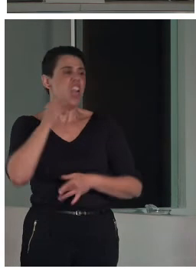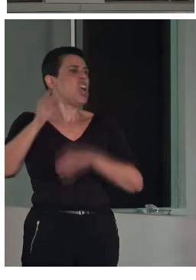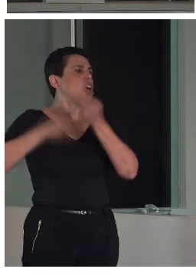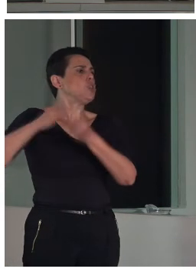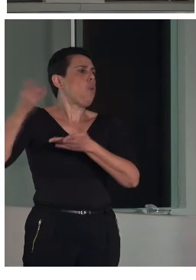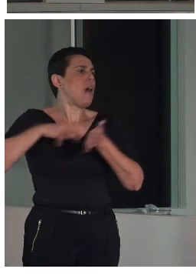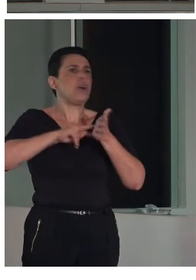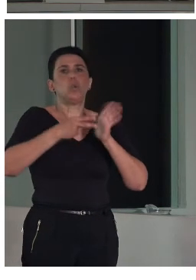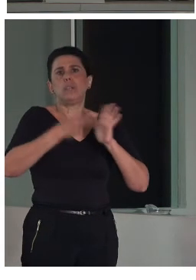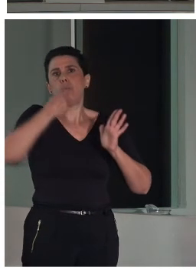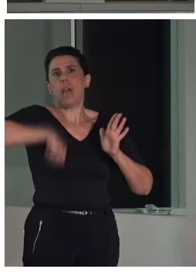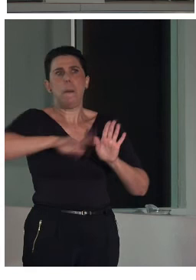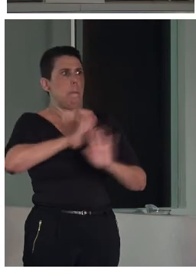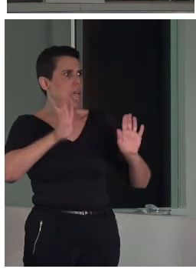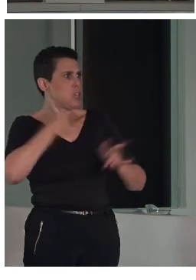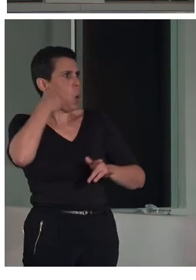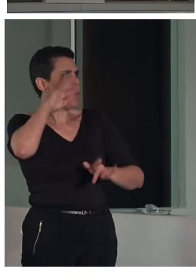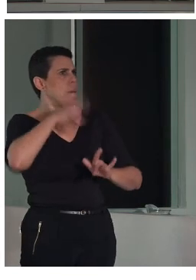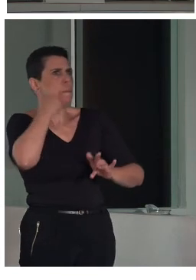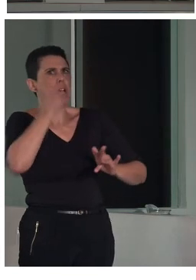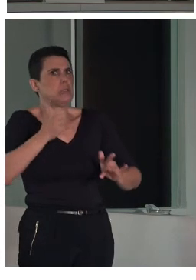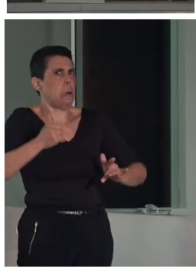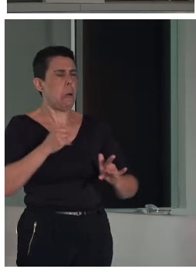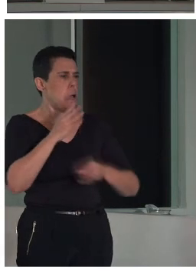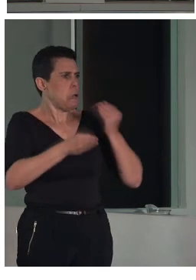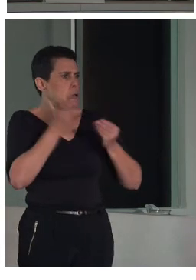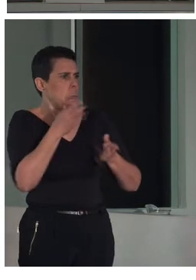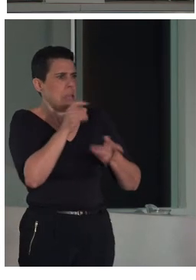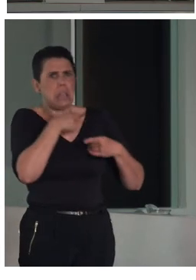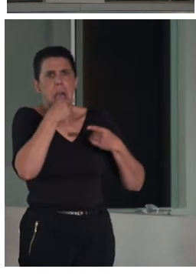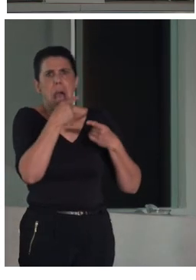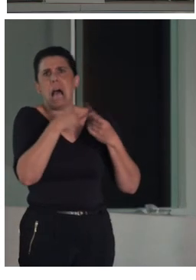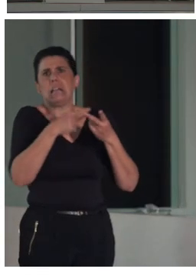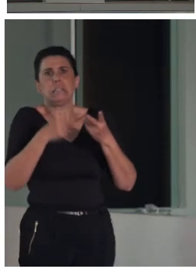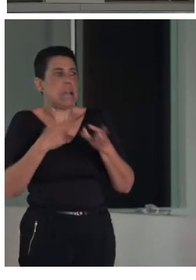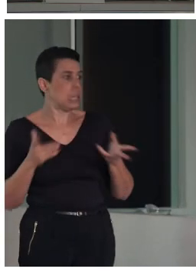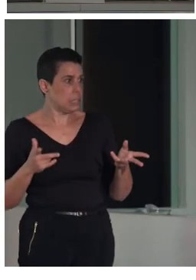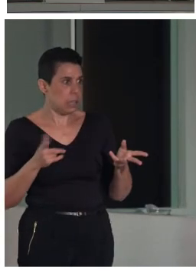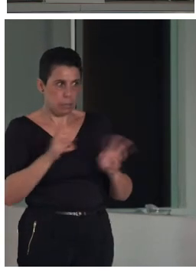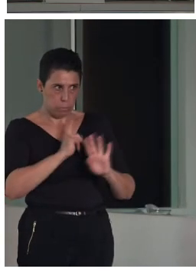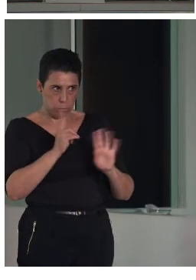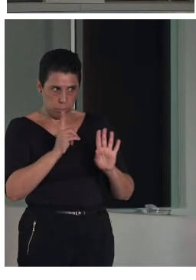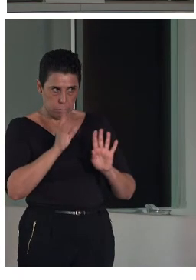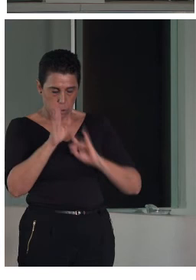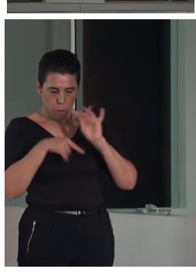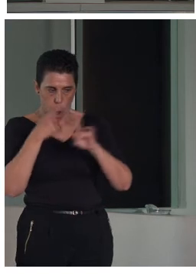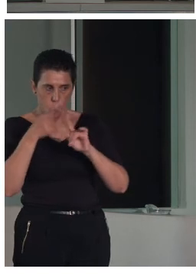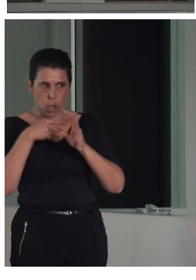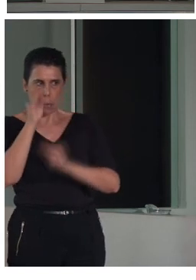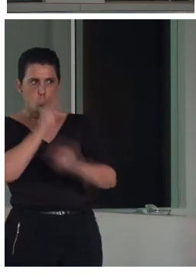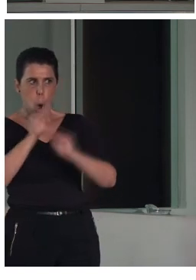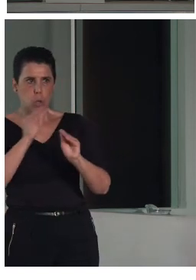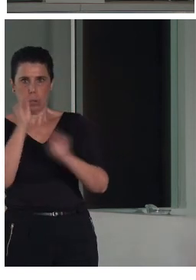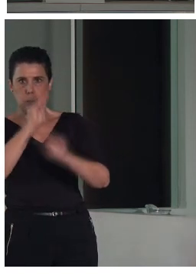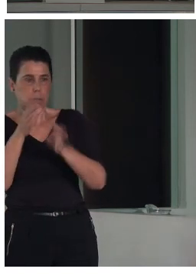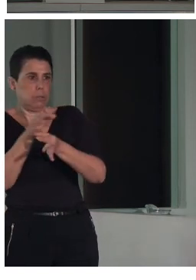o por alguien inspirado o porque en un momento dado guste más o menos no, no lo que se trata es hacer una solución eficaz y dentro de